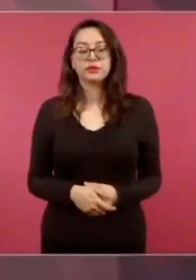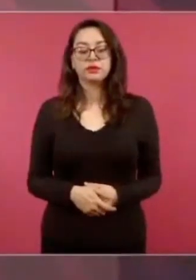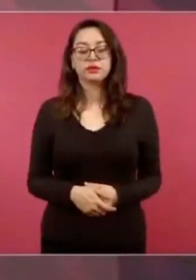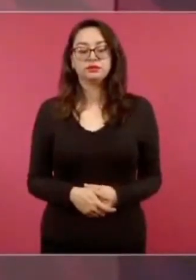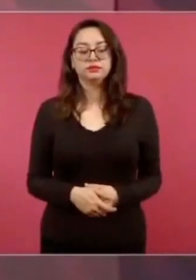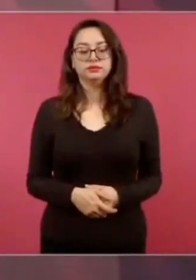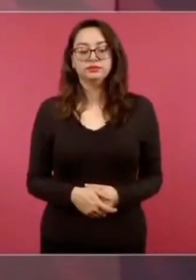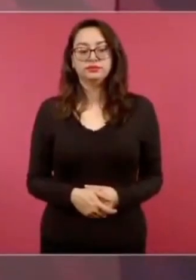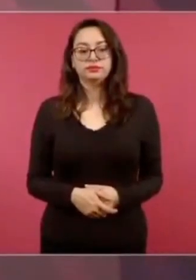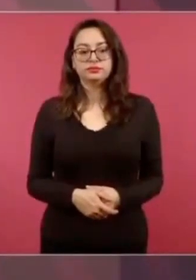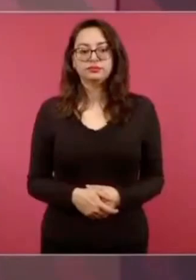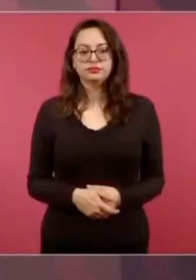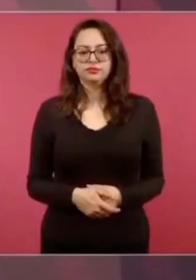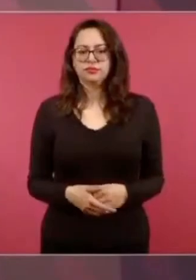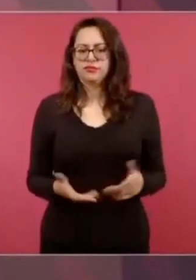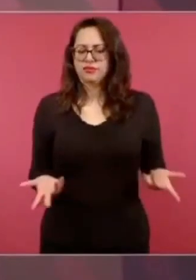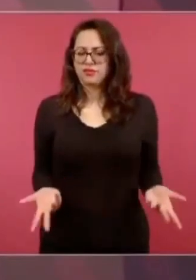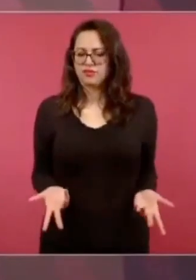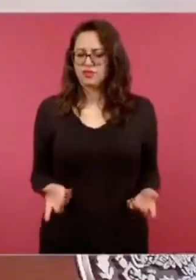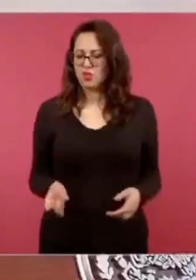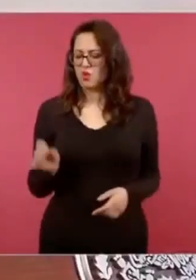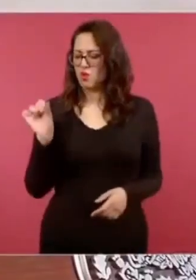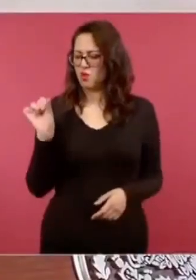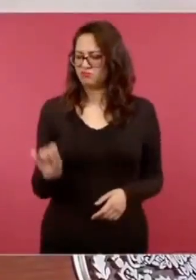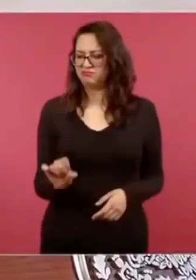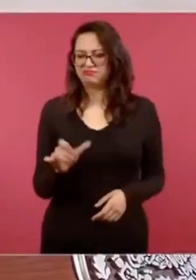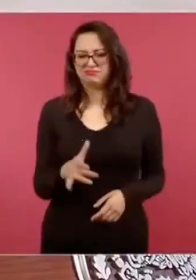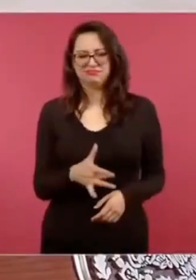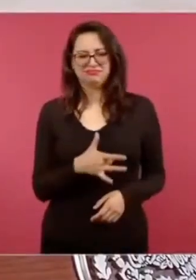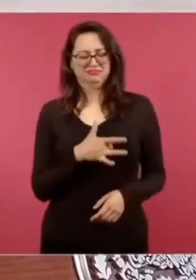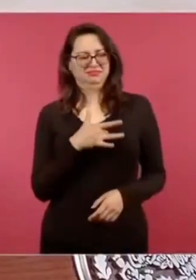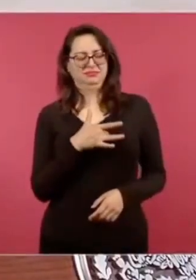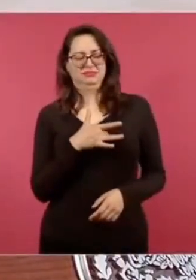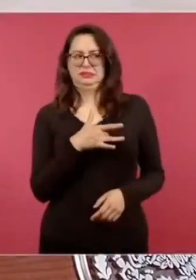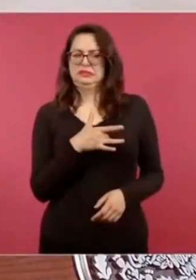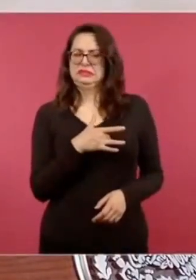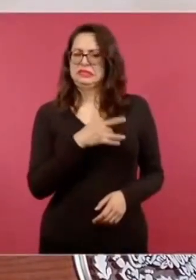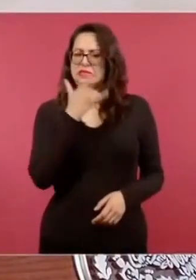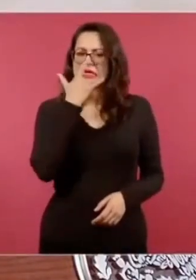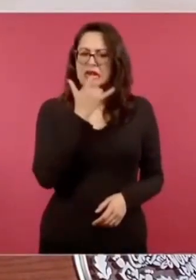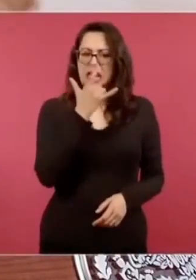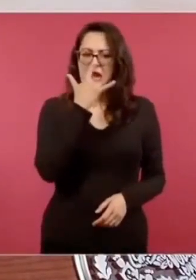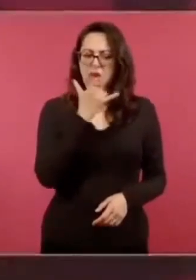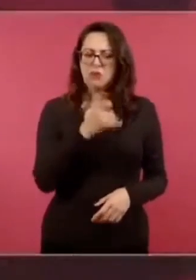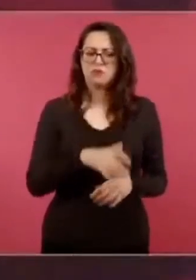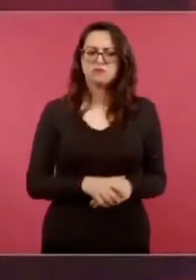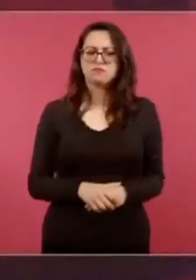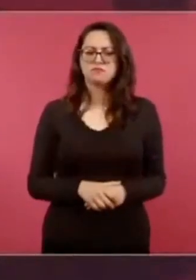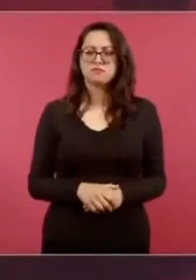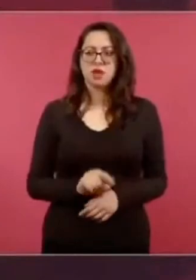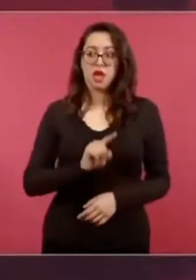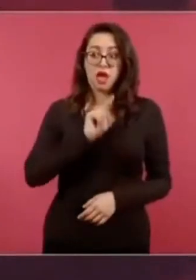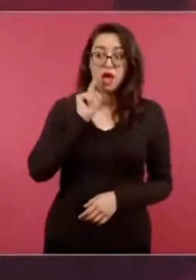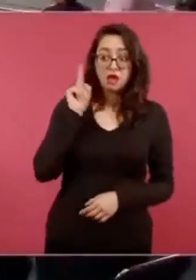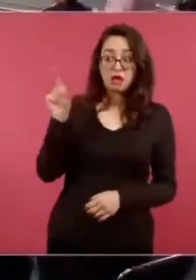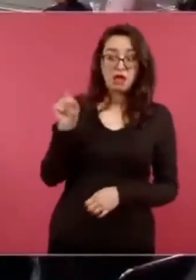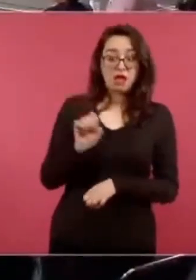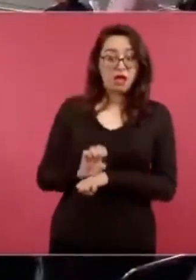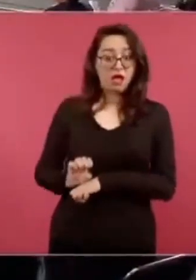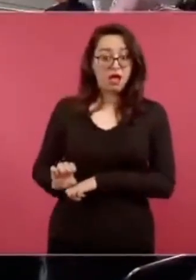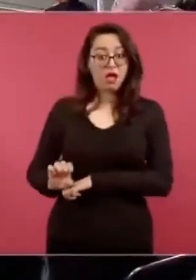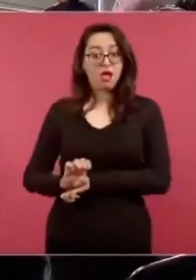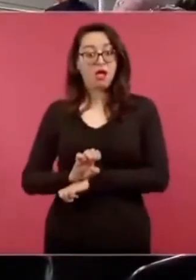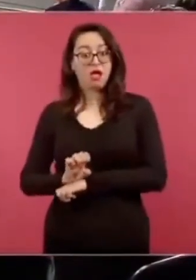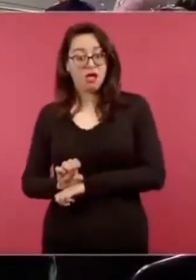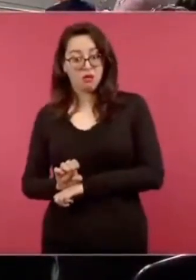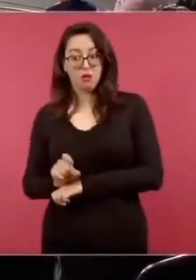hubo elecciones en Ecuador. Iba la